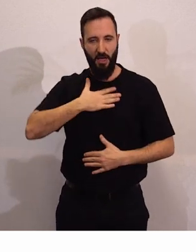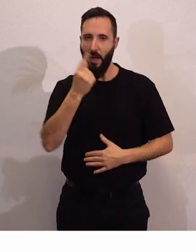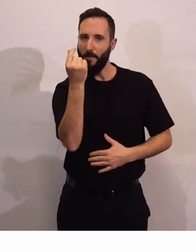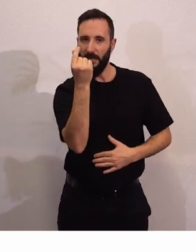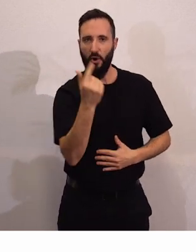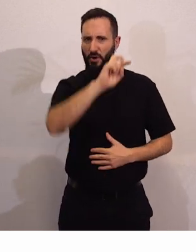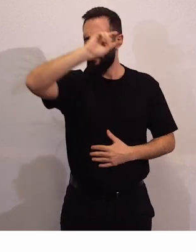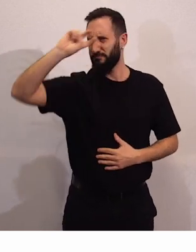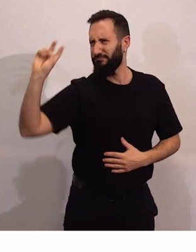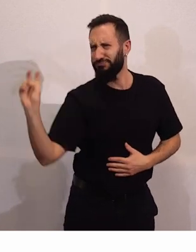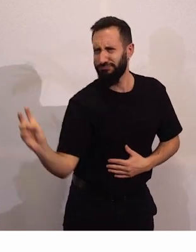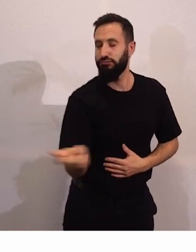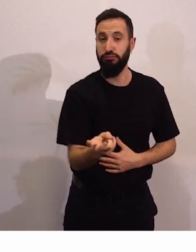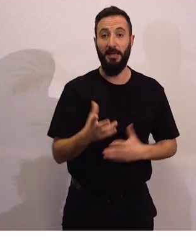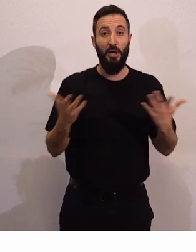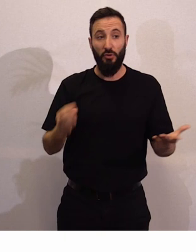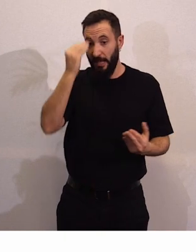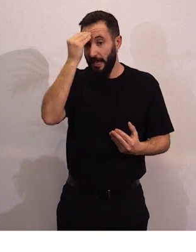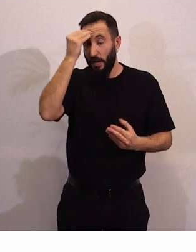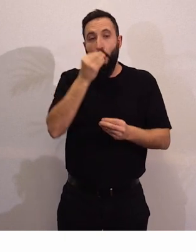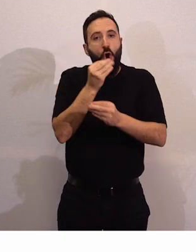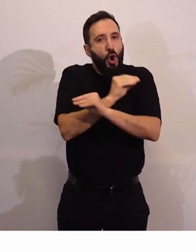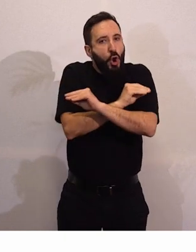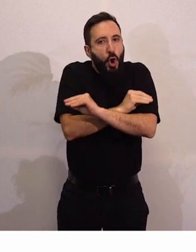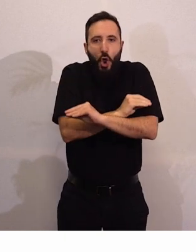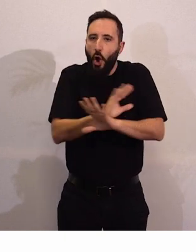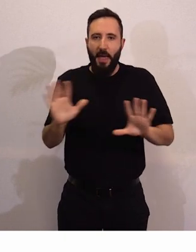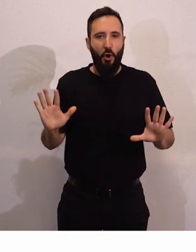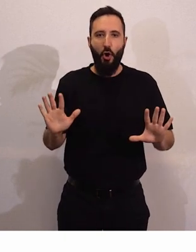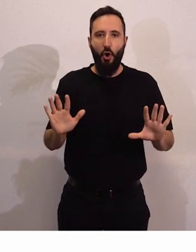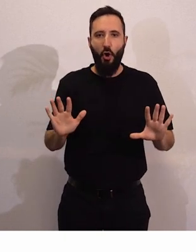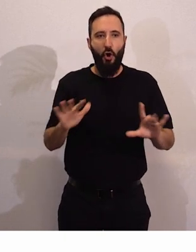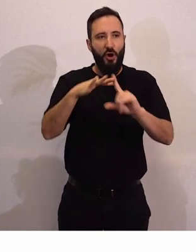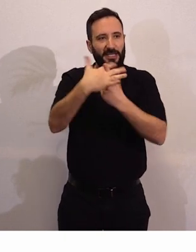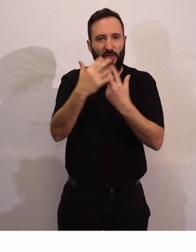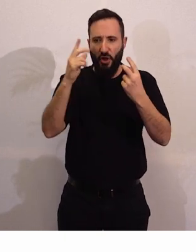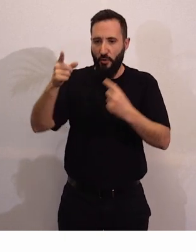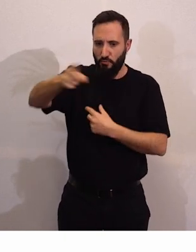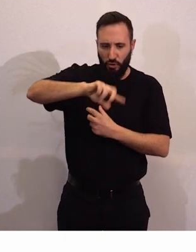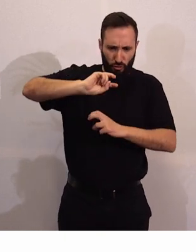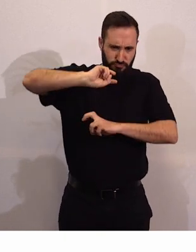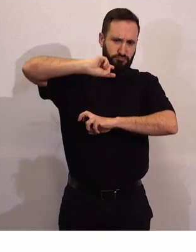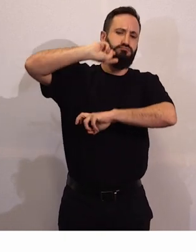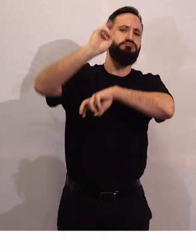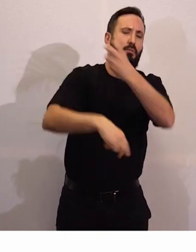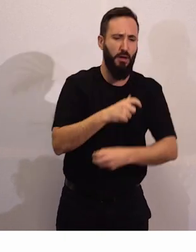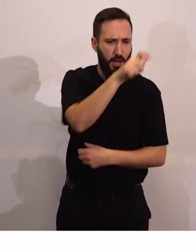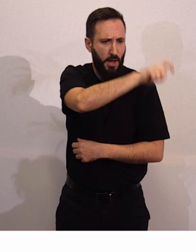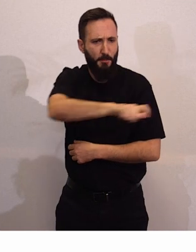etcétera, etcétera. Yo creo que la mejor expresión de esta revolución de las personas